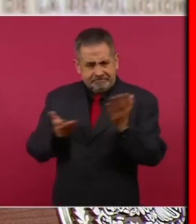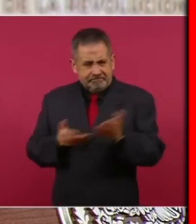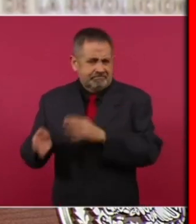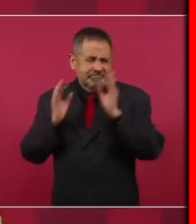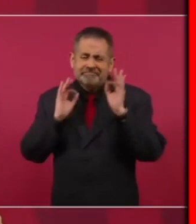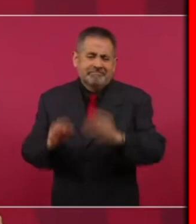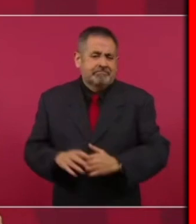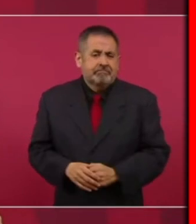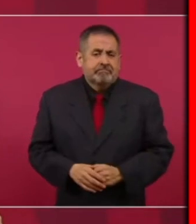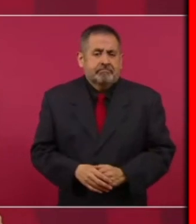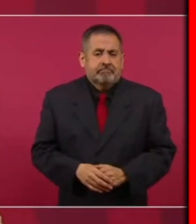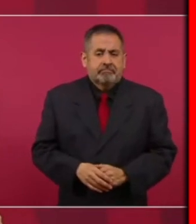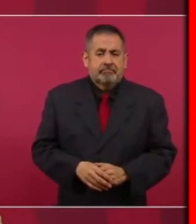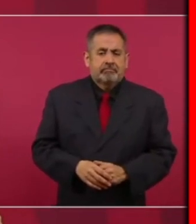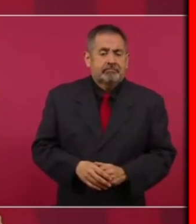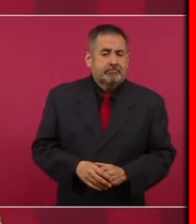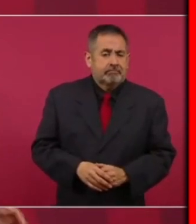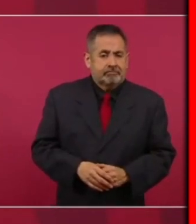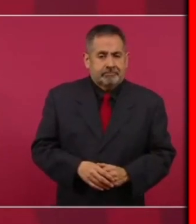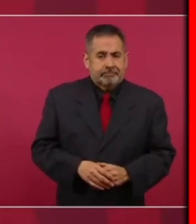Como se dice